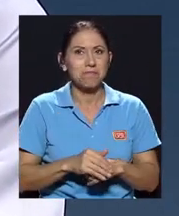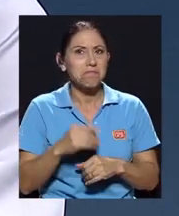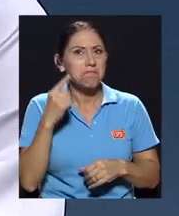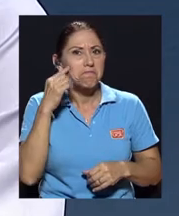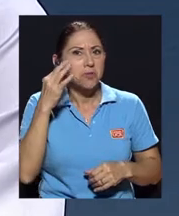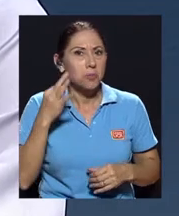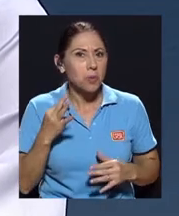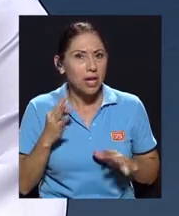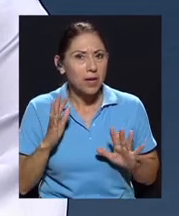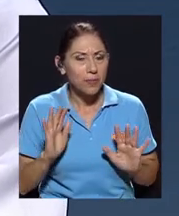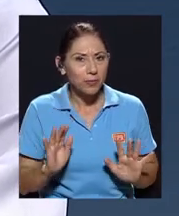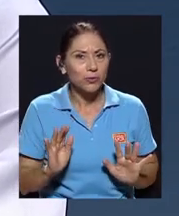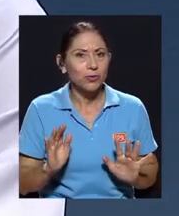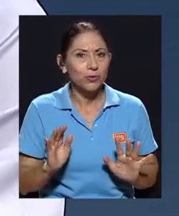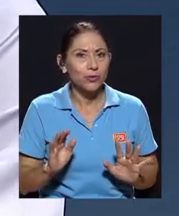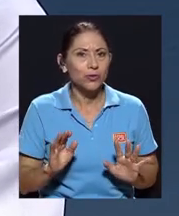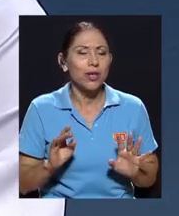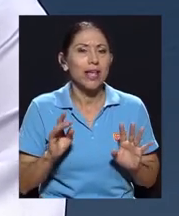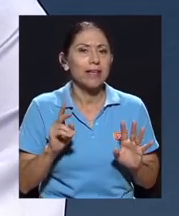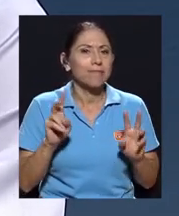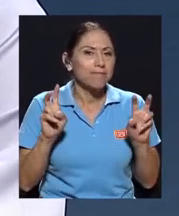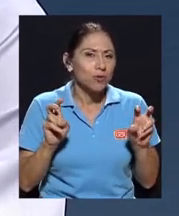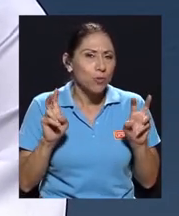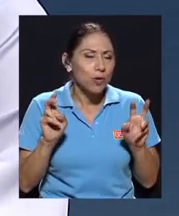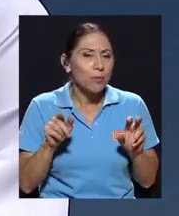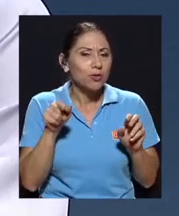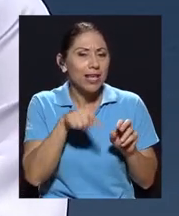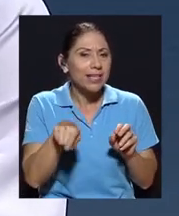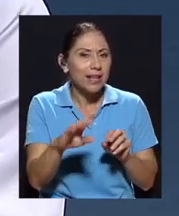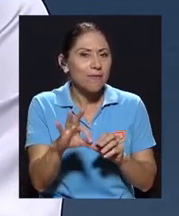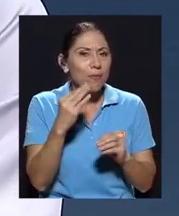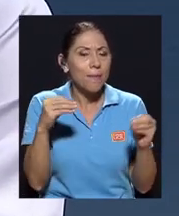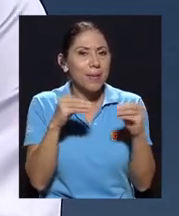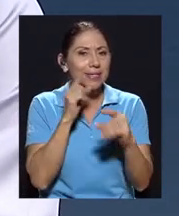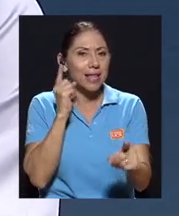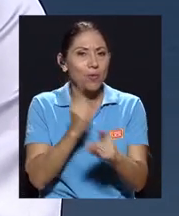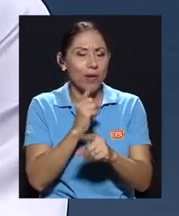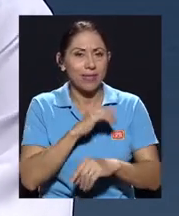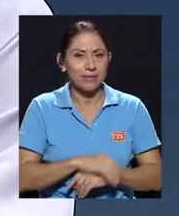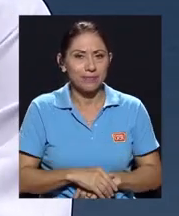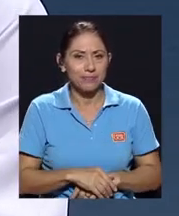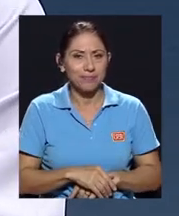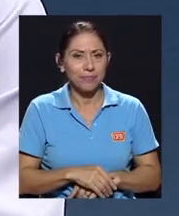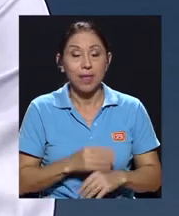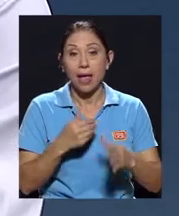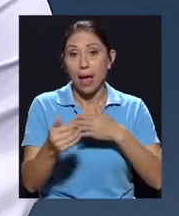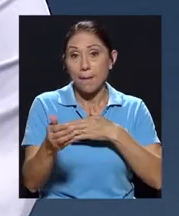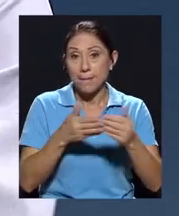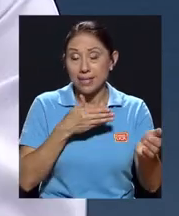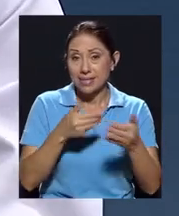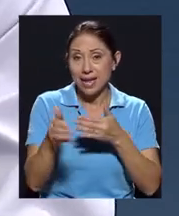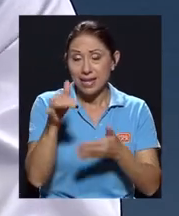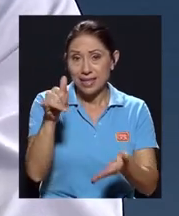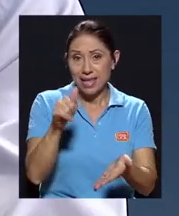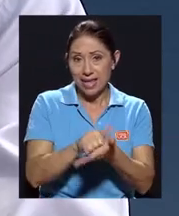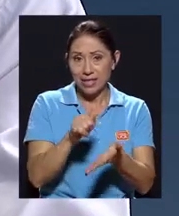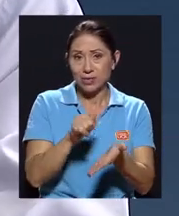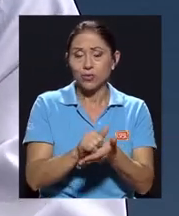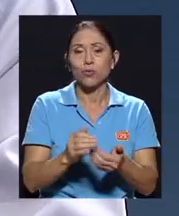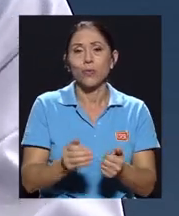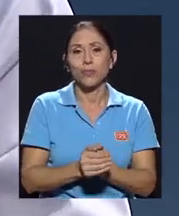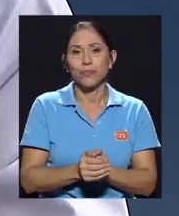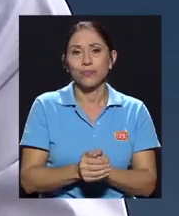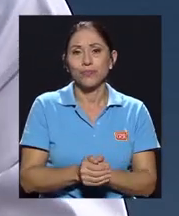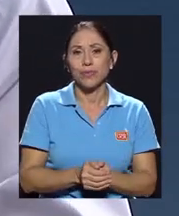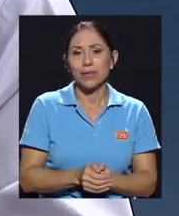los más, o supusimos más bien que eran los más adecuados. A pesar de esto, además esa fue la primera